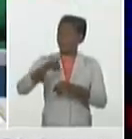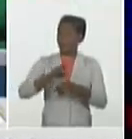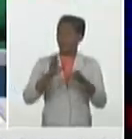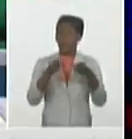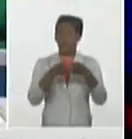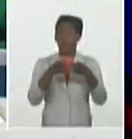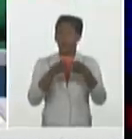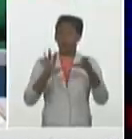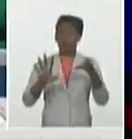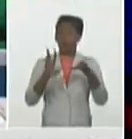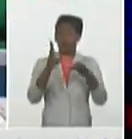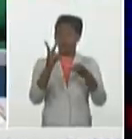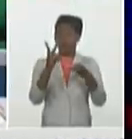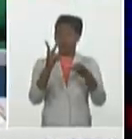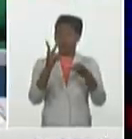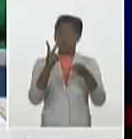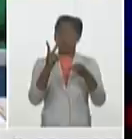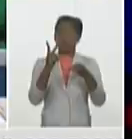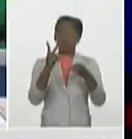menores de 6 meses.